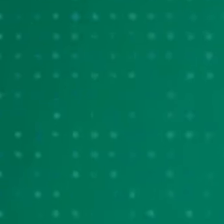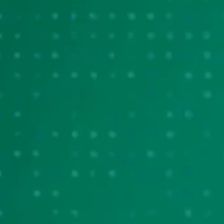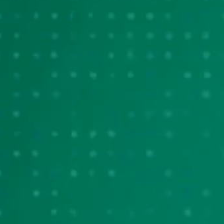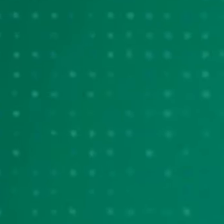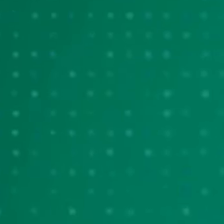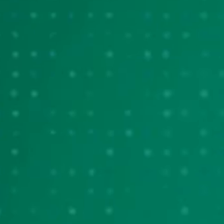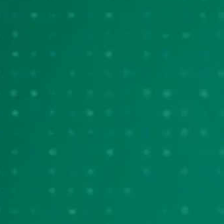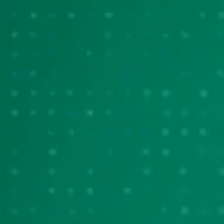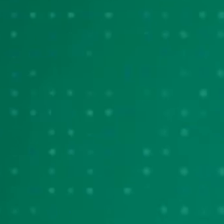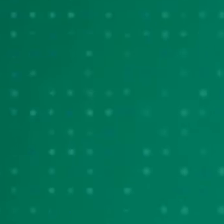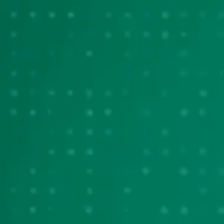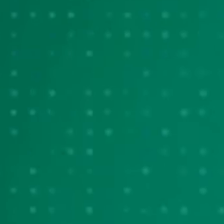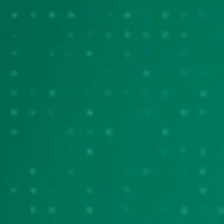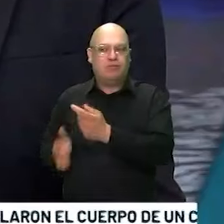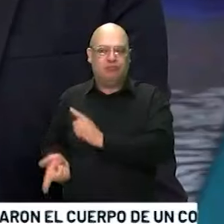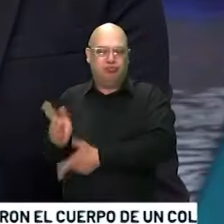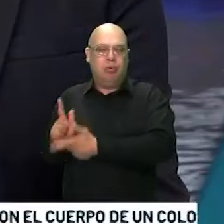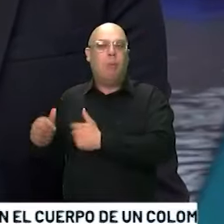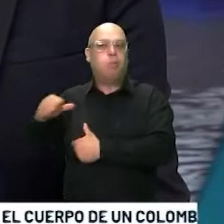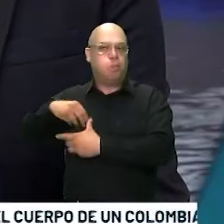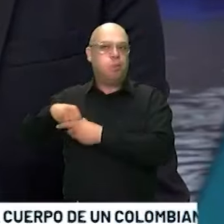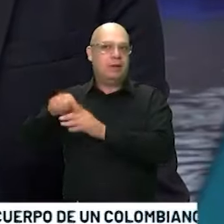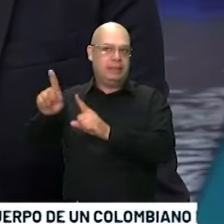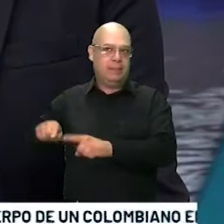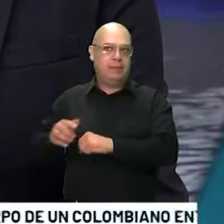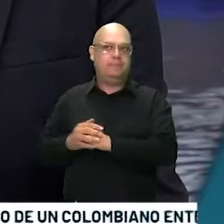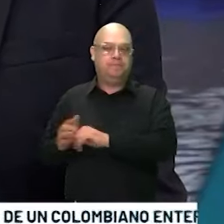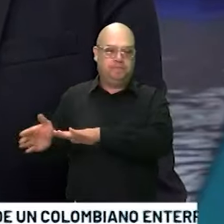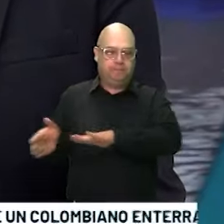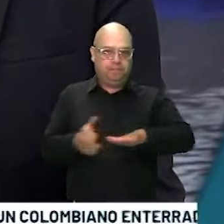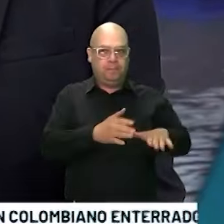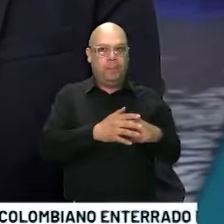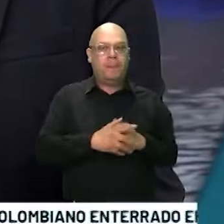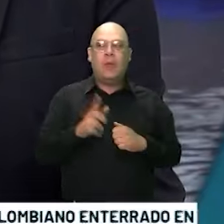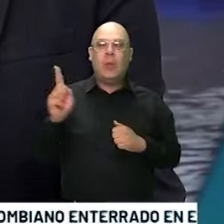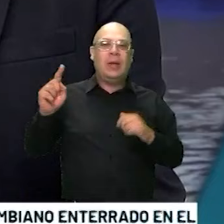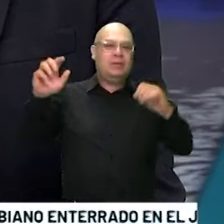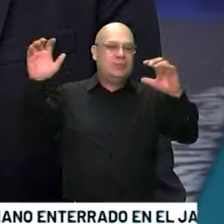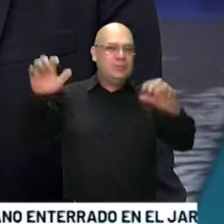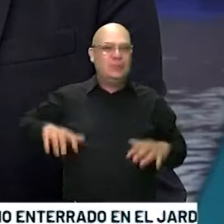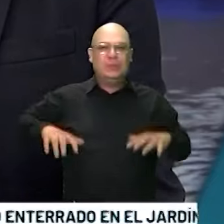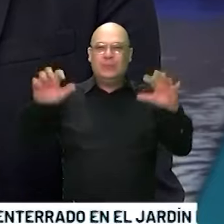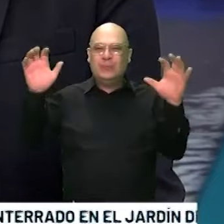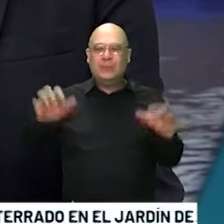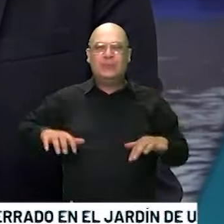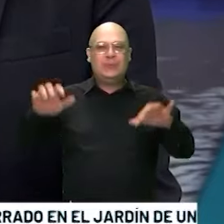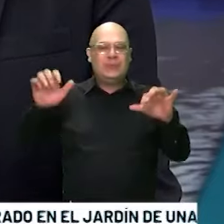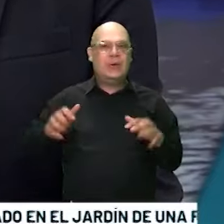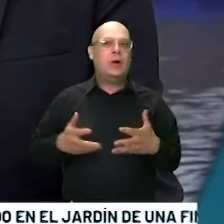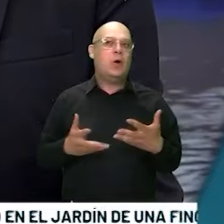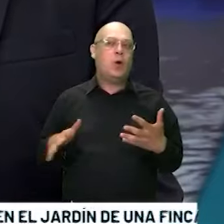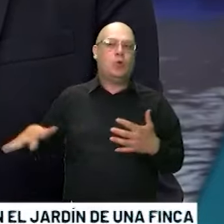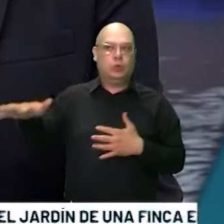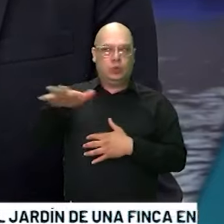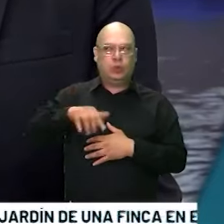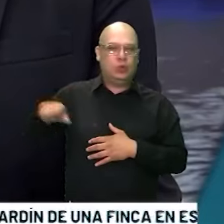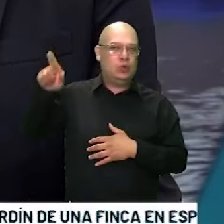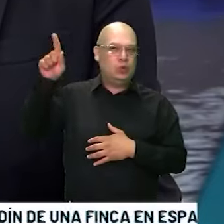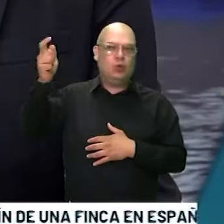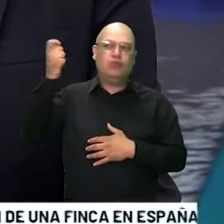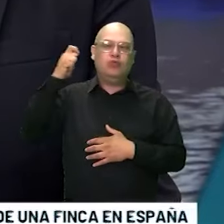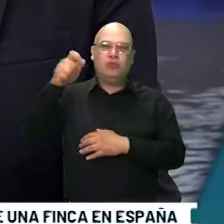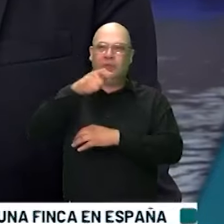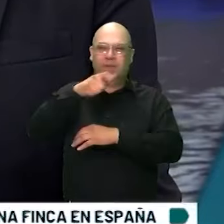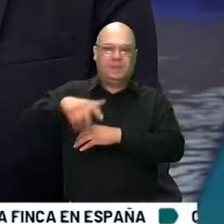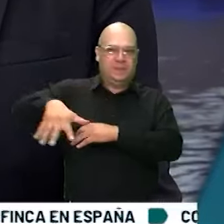de la Ante las continuas lluvias que han afectado la región del Magdalena Medio en las últimas horas, las autoridades han